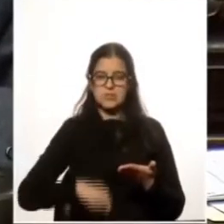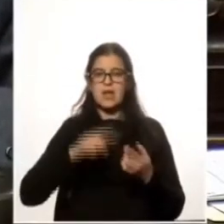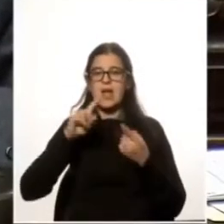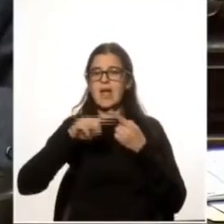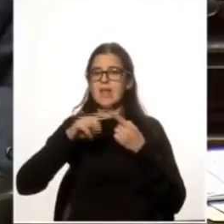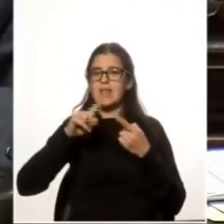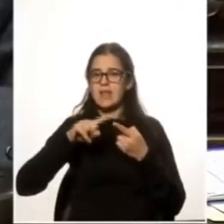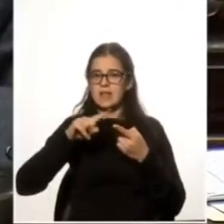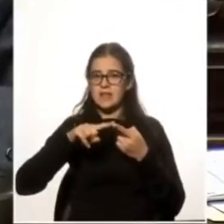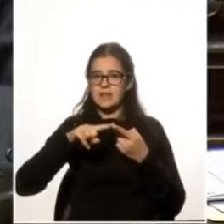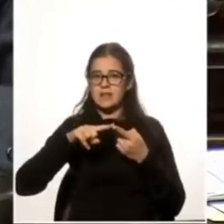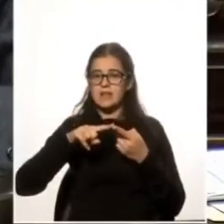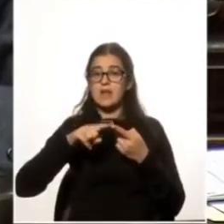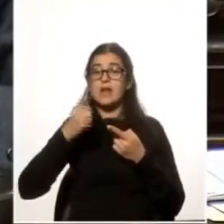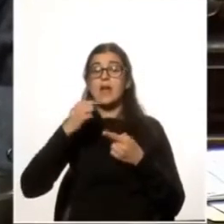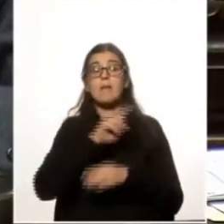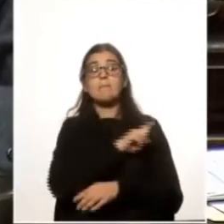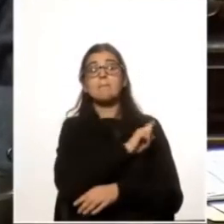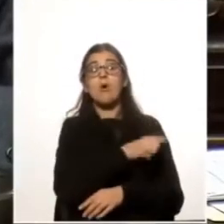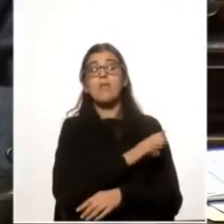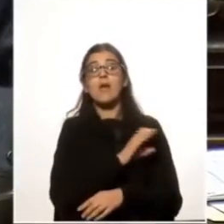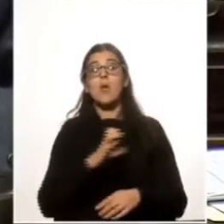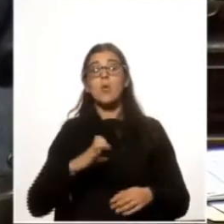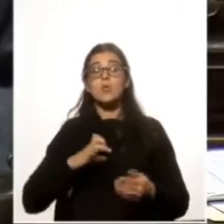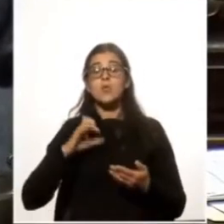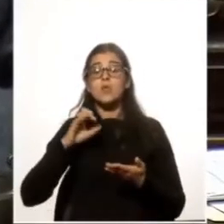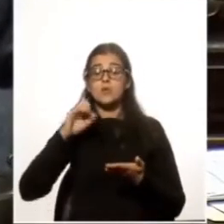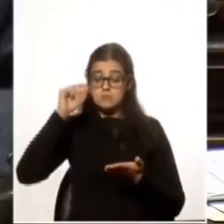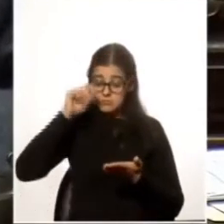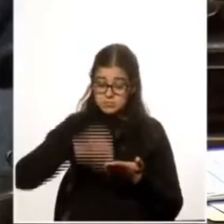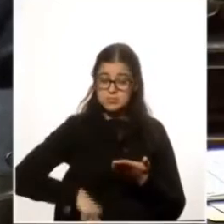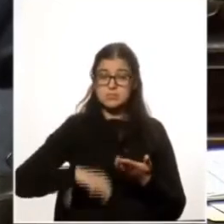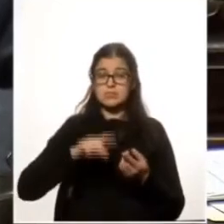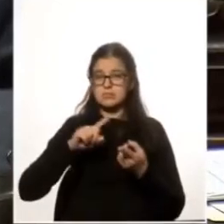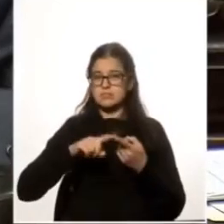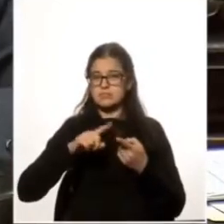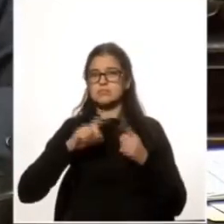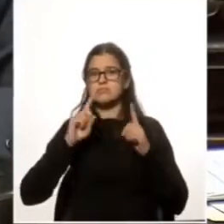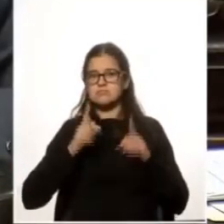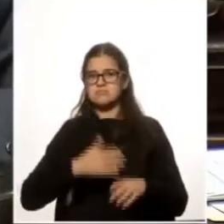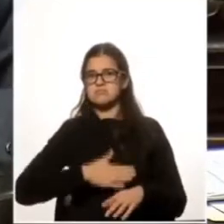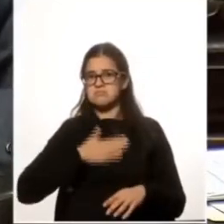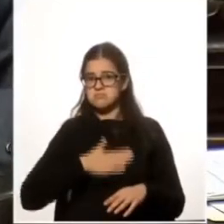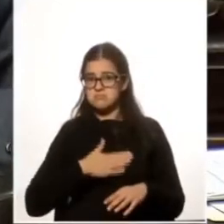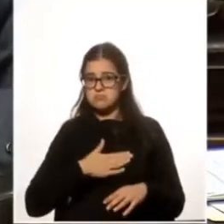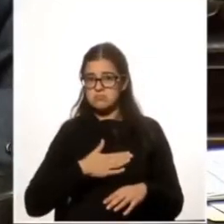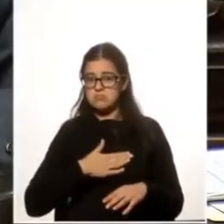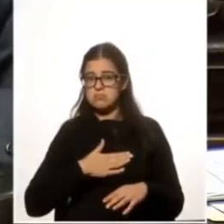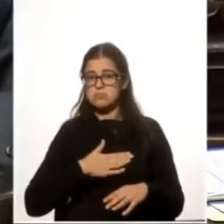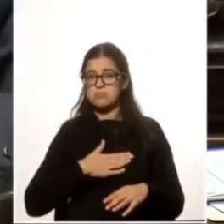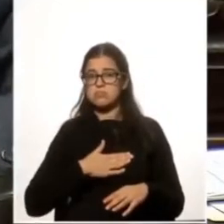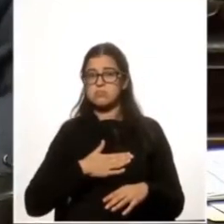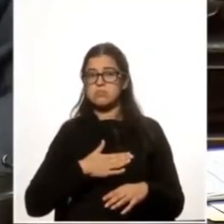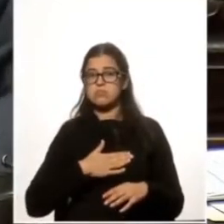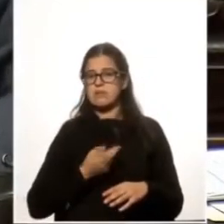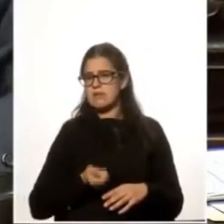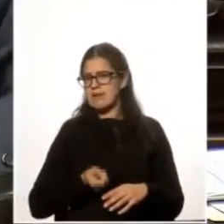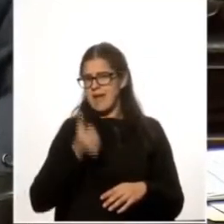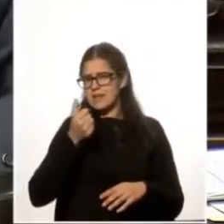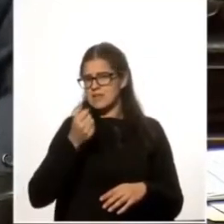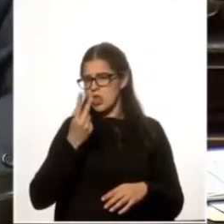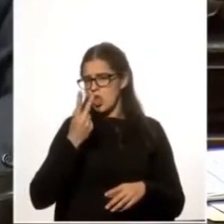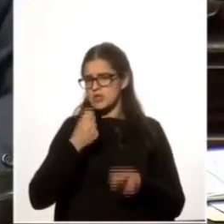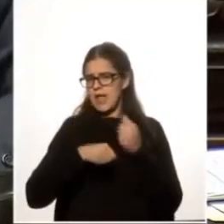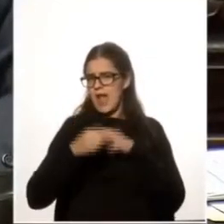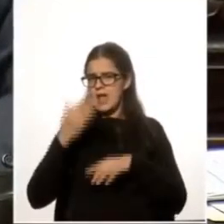que el poder ejecutivo lo firmó convencido a este tratado hace casi dos